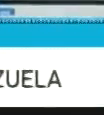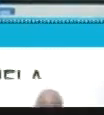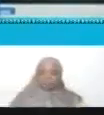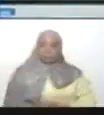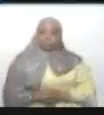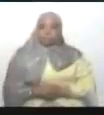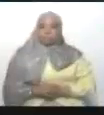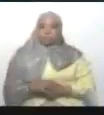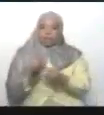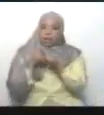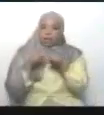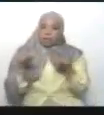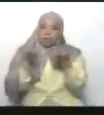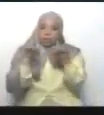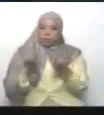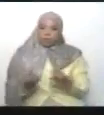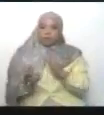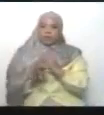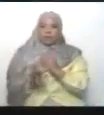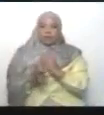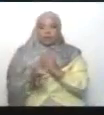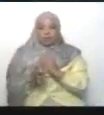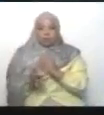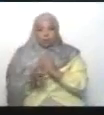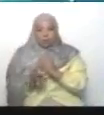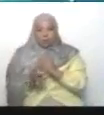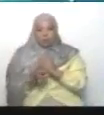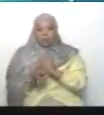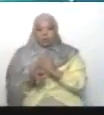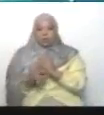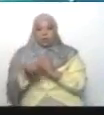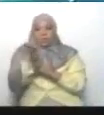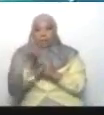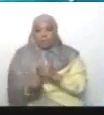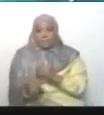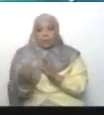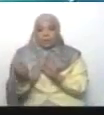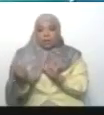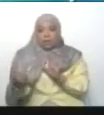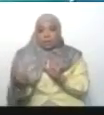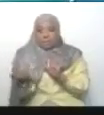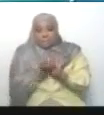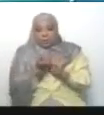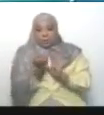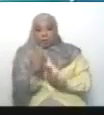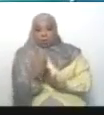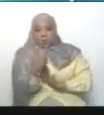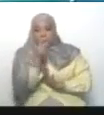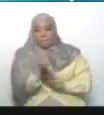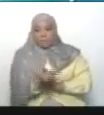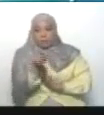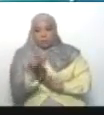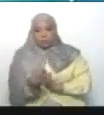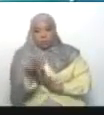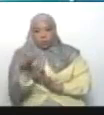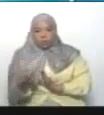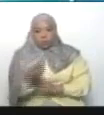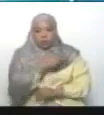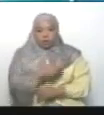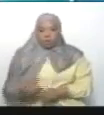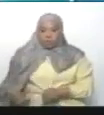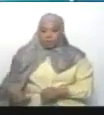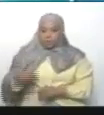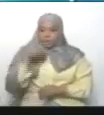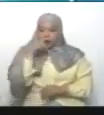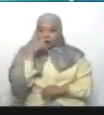Pero la evidencia técnica que tenemos, dice atacar y asesinar a dos personas. El presidente de